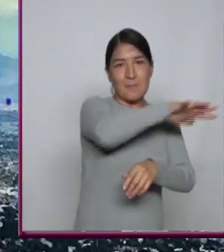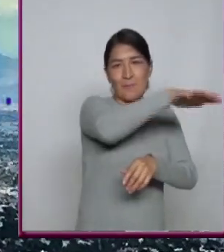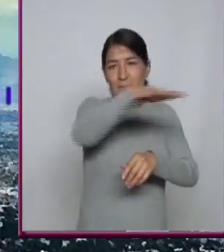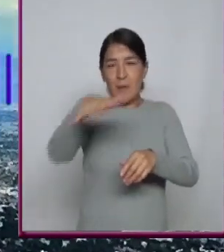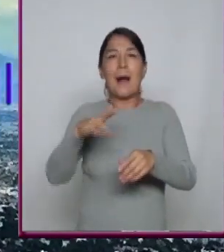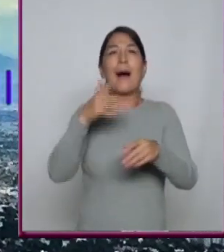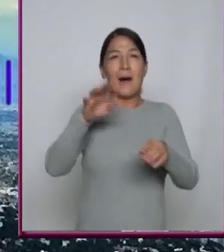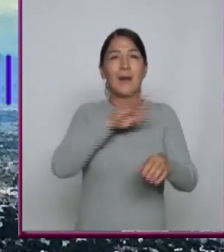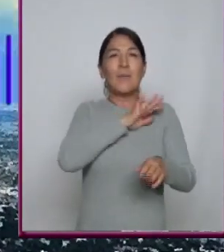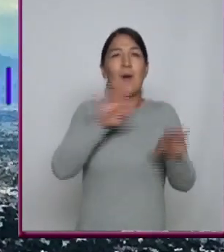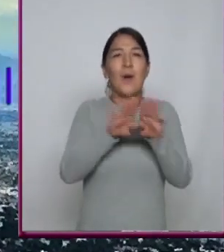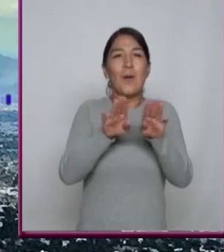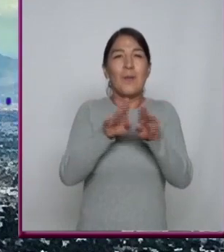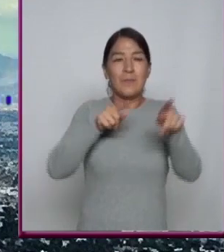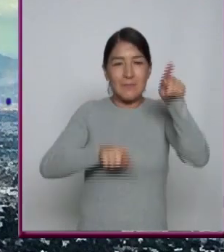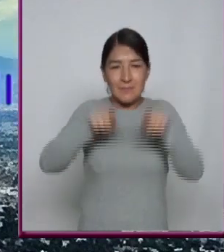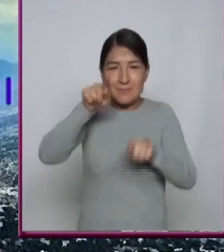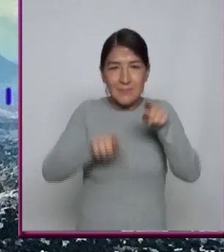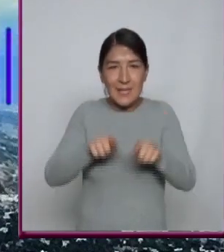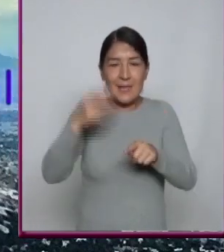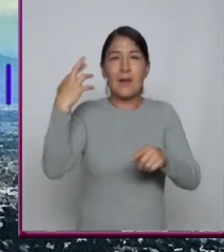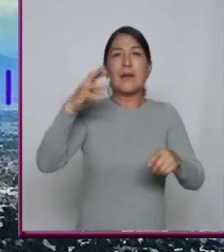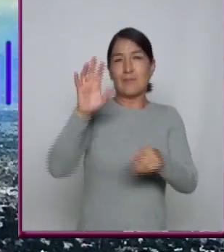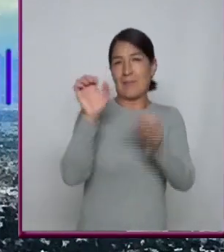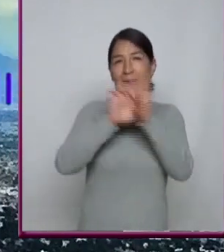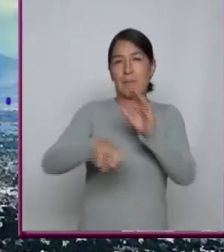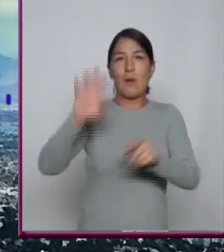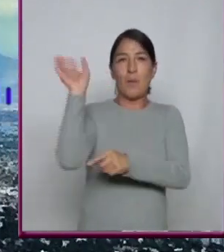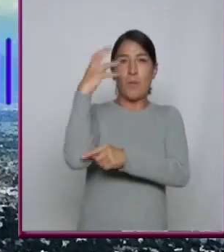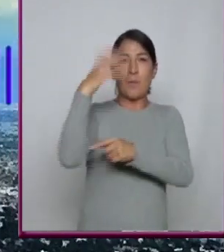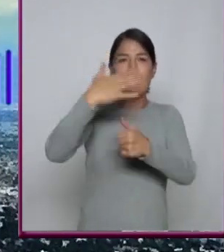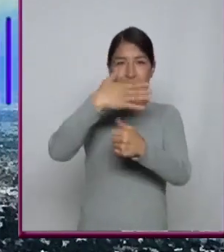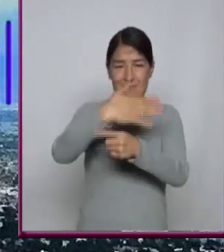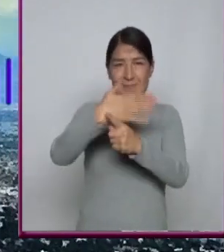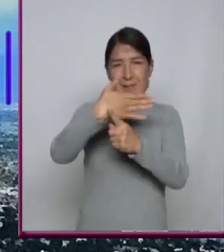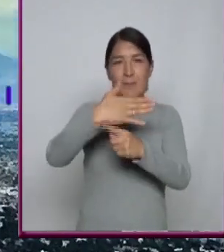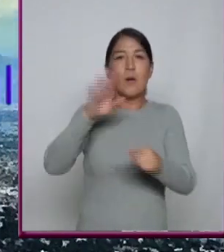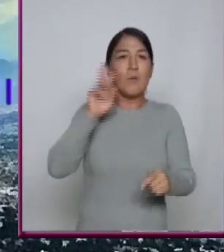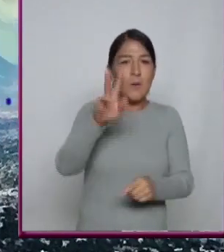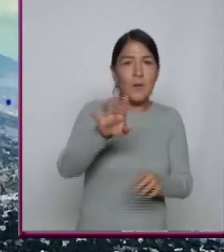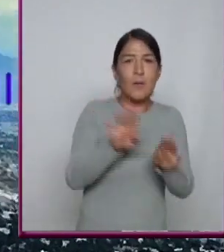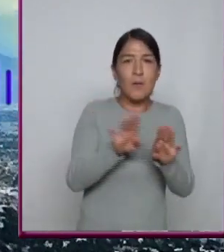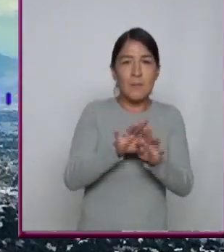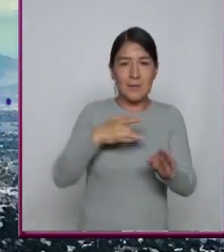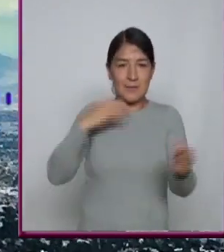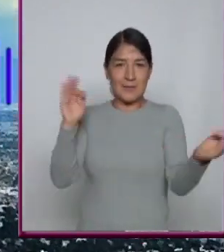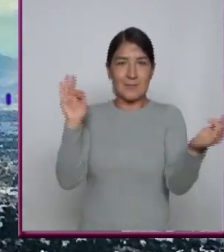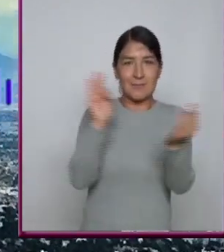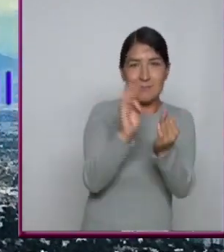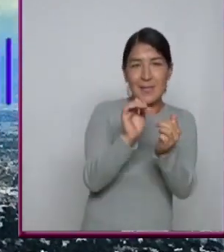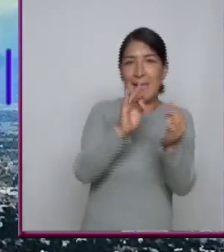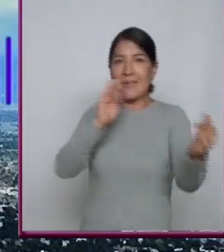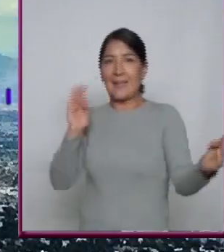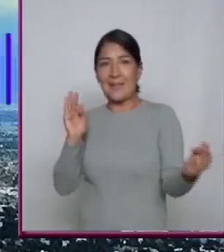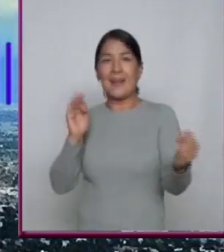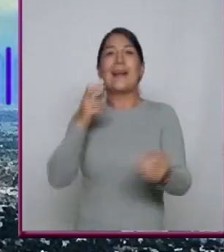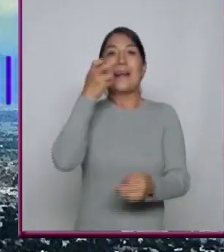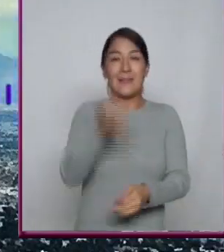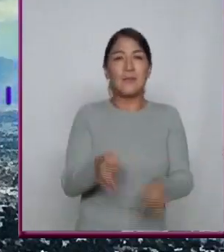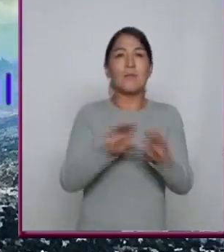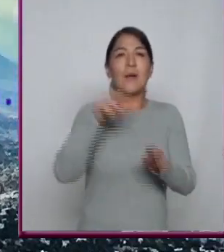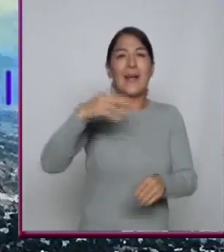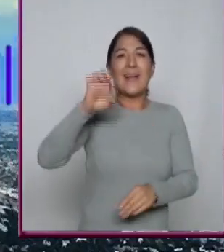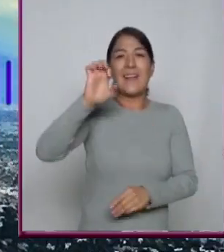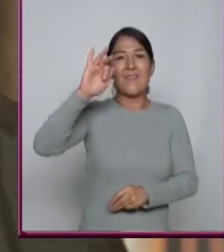calcular como la sirena de una ambulancia suena más aguda cuando se acerca que cuando se aleja A esto se le llama